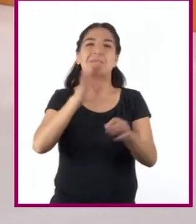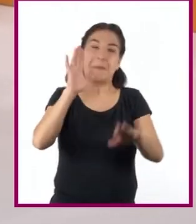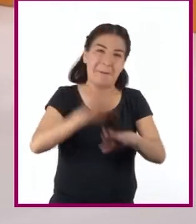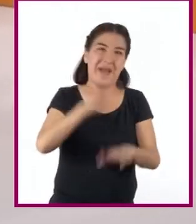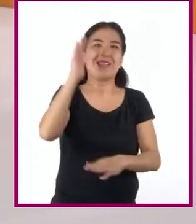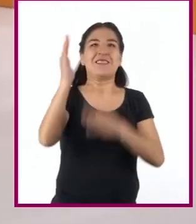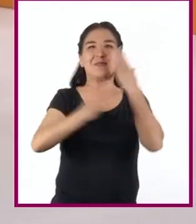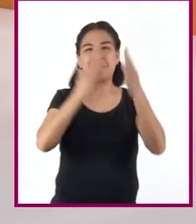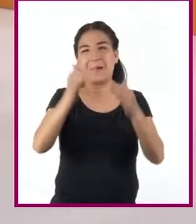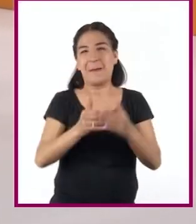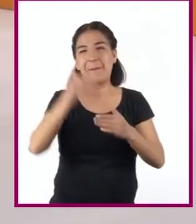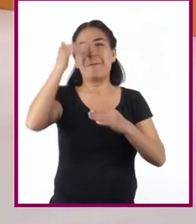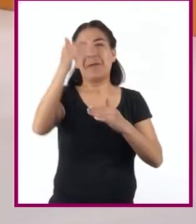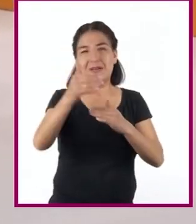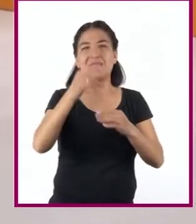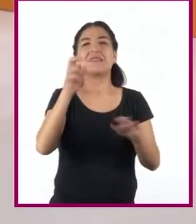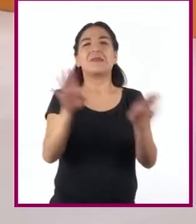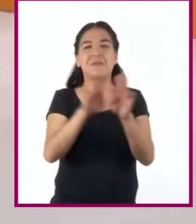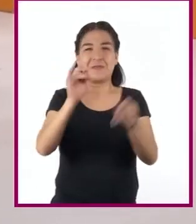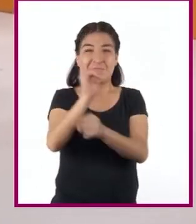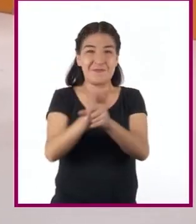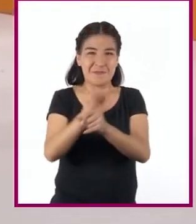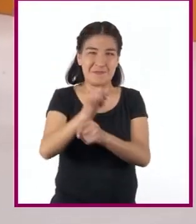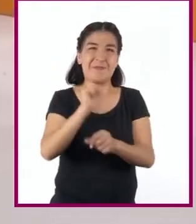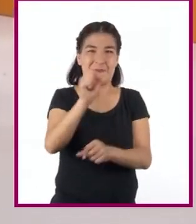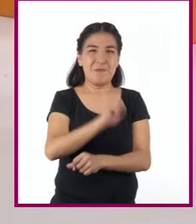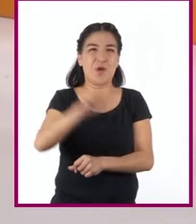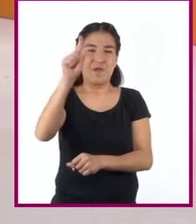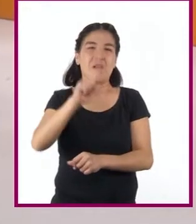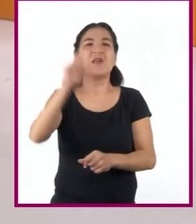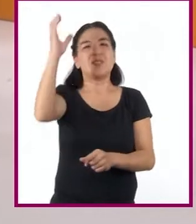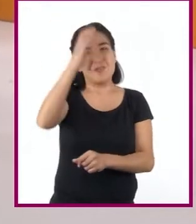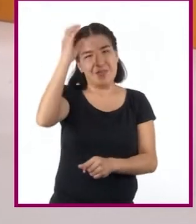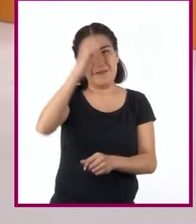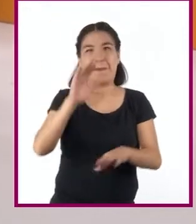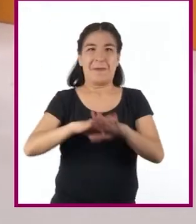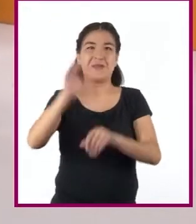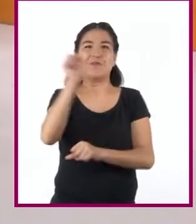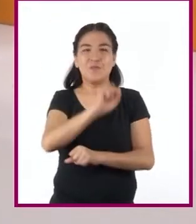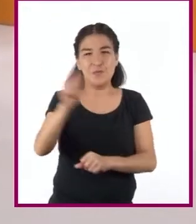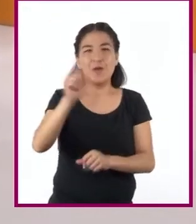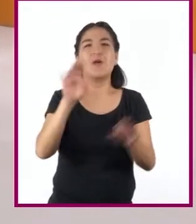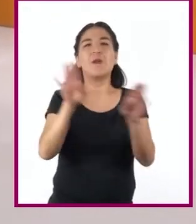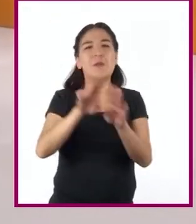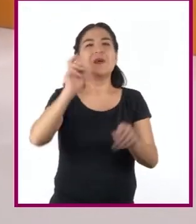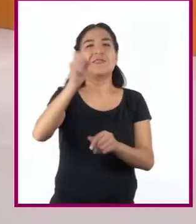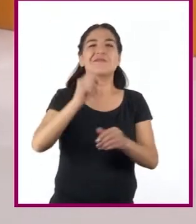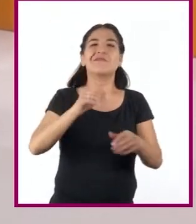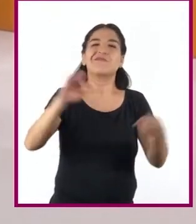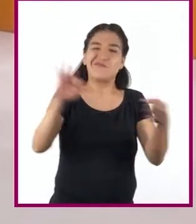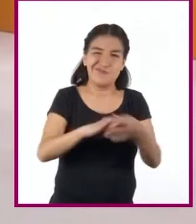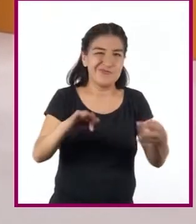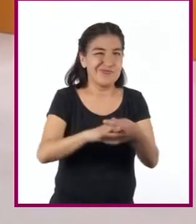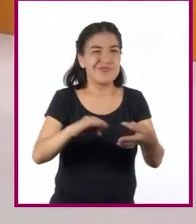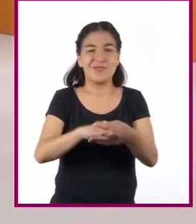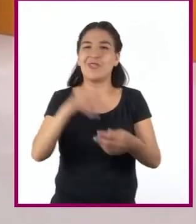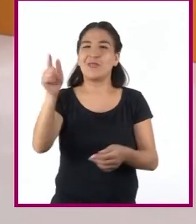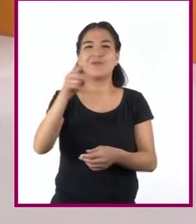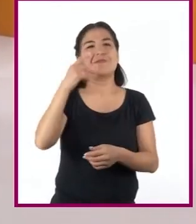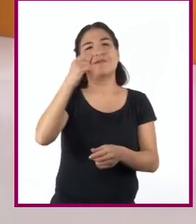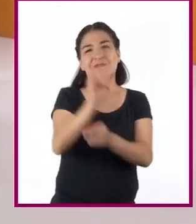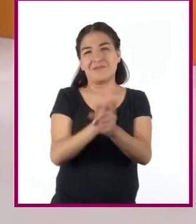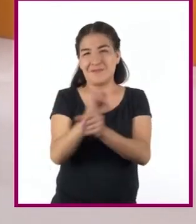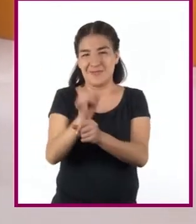avanzadas, ya que los investigadores profesionales y otros científicos los emplean de forma recurrente durante sus investigaciones.